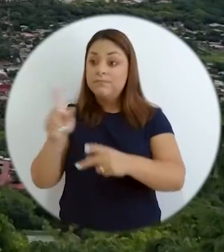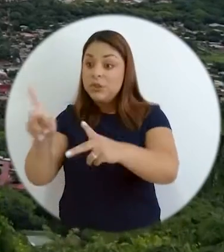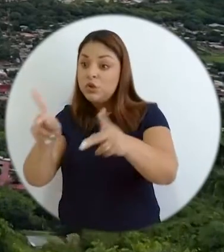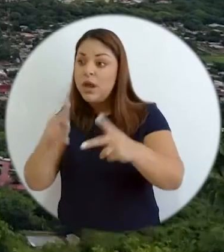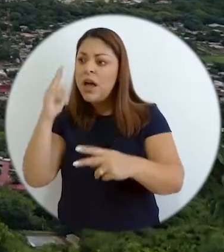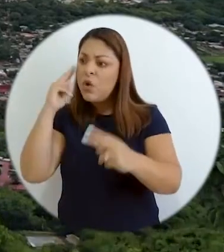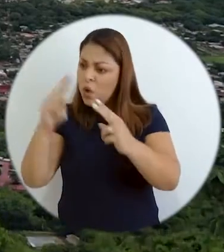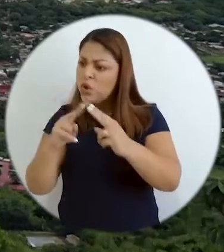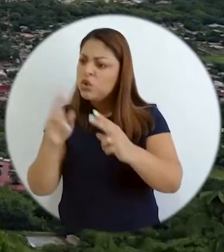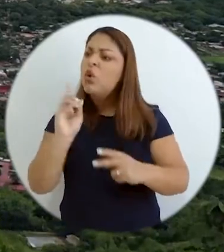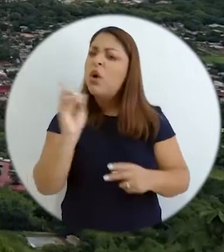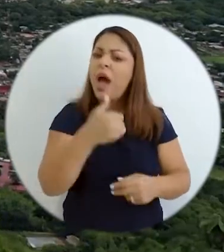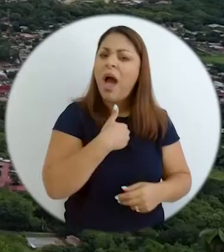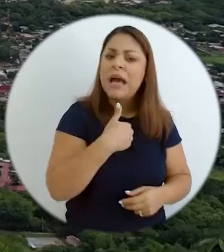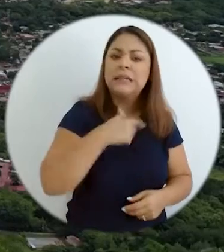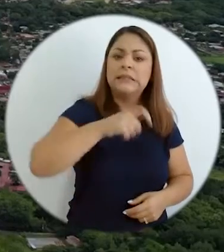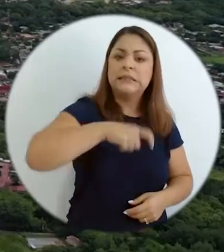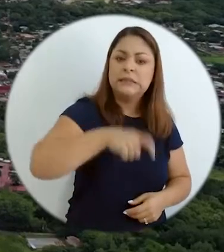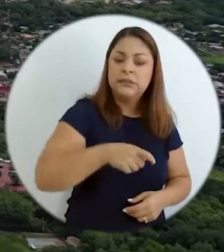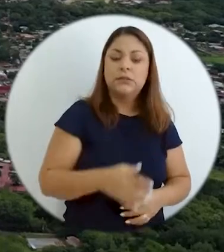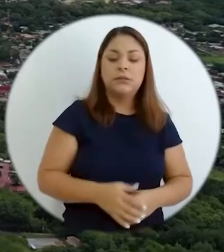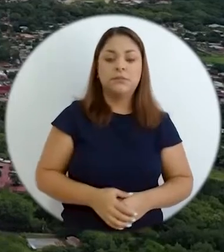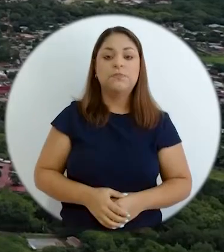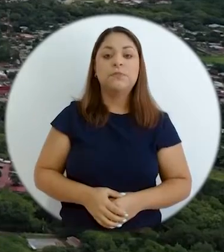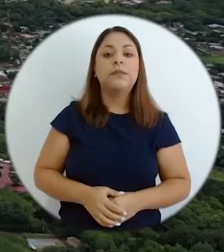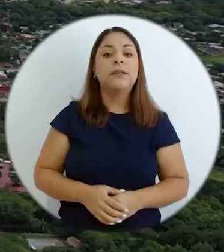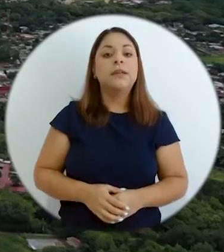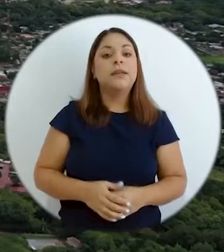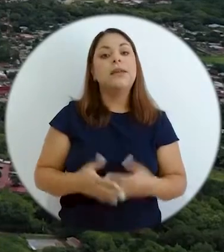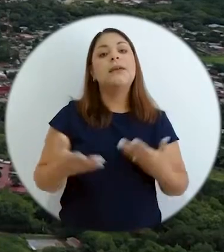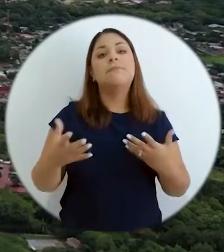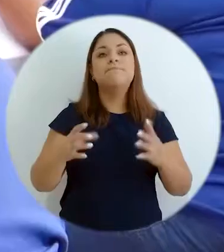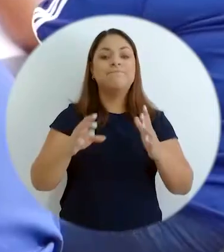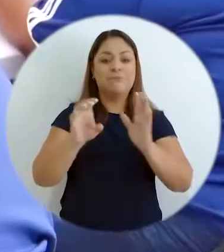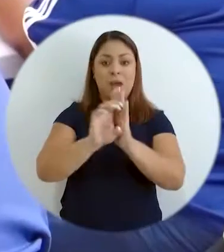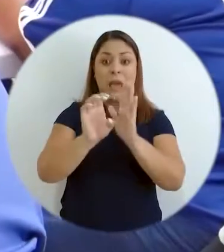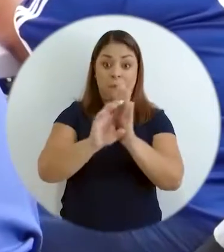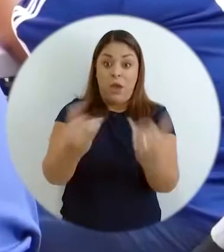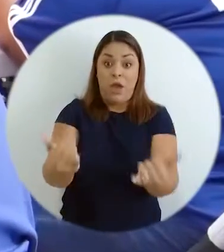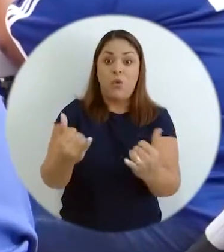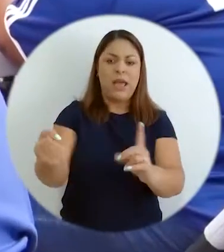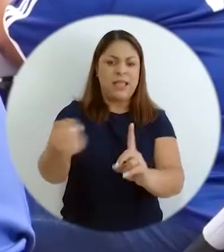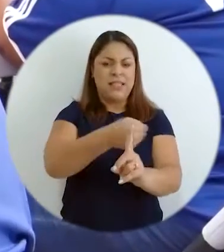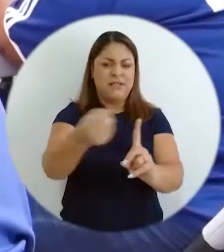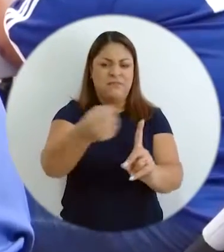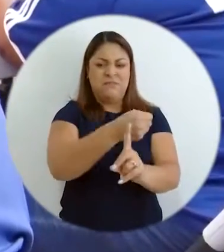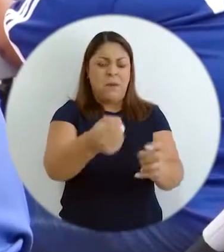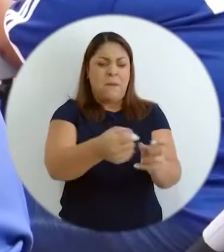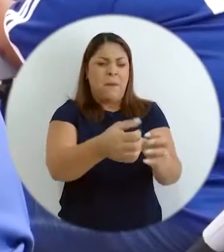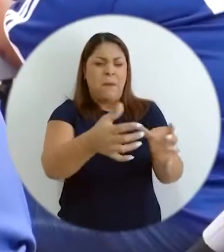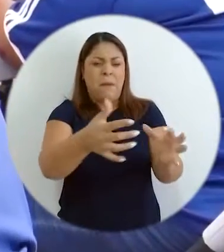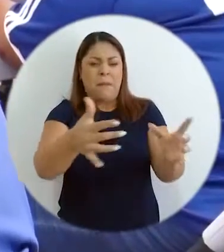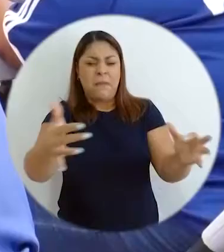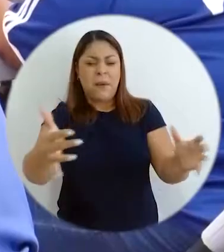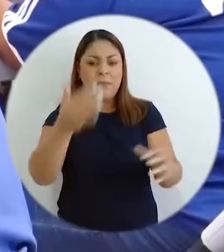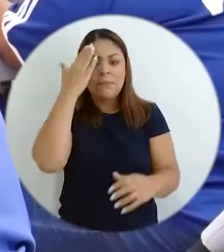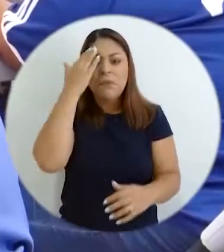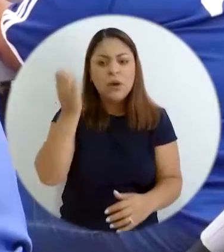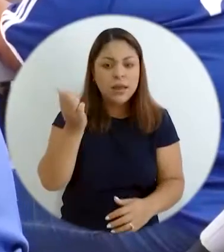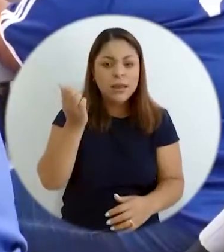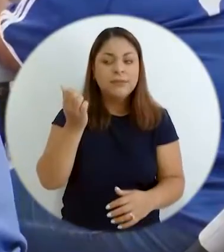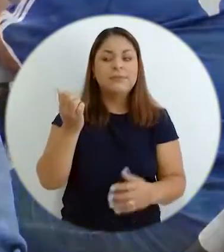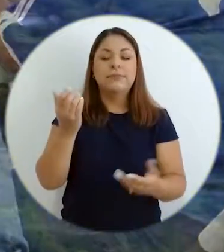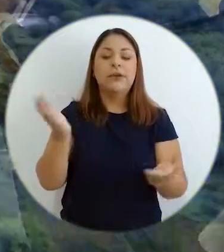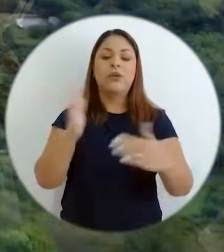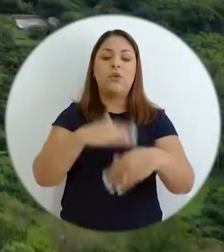cogestores, como las personas que conocen dónde está el mal y me parece que particularmente esta delincuencia estalla por la